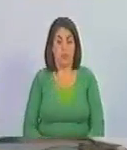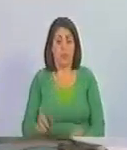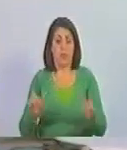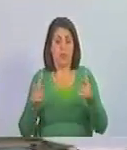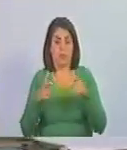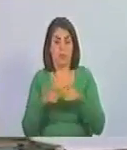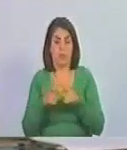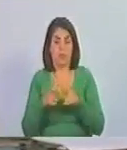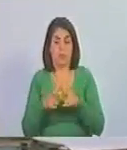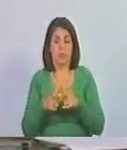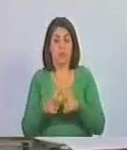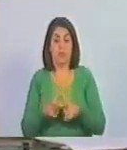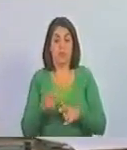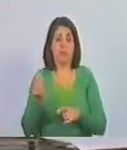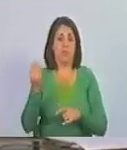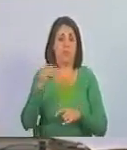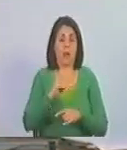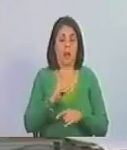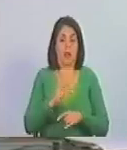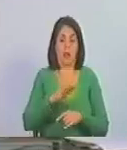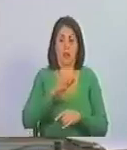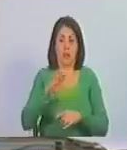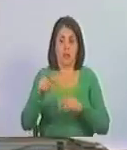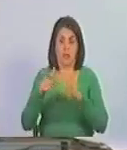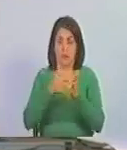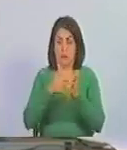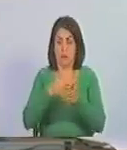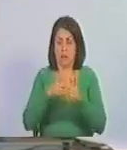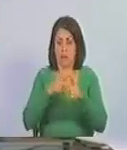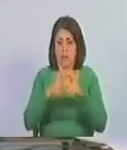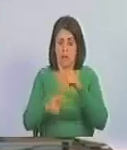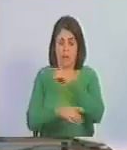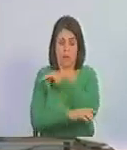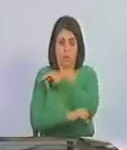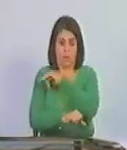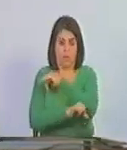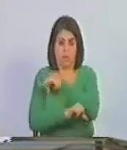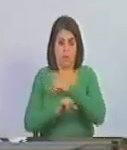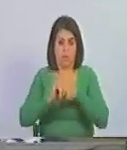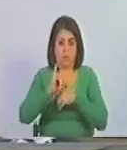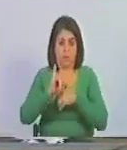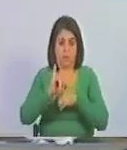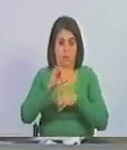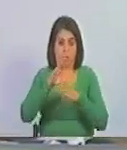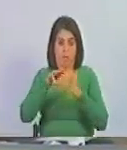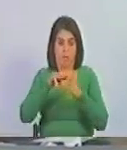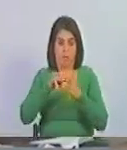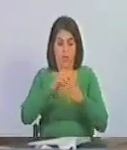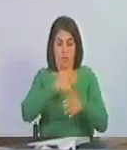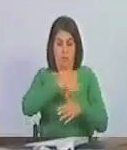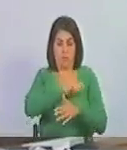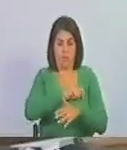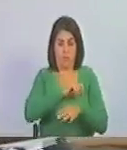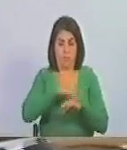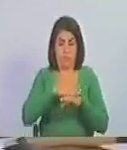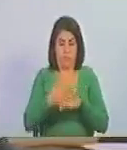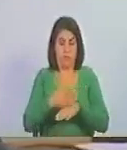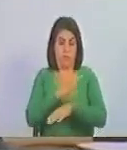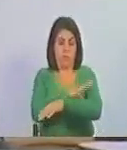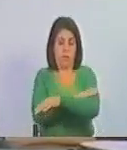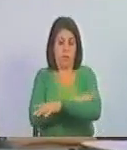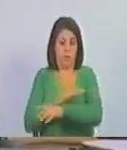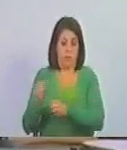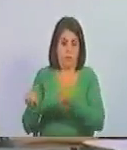reunidos con los más compiscos de los delincuentes que están en Madrid de la ultraderecha venezolana que está en Madrid y